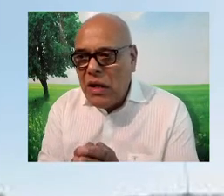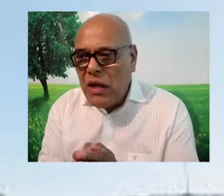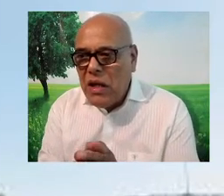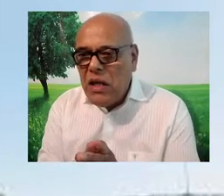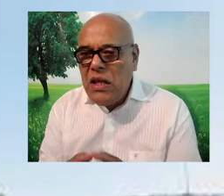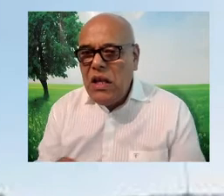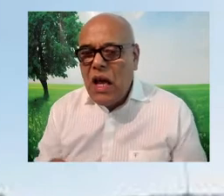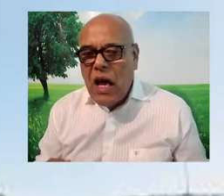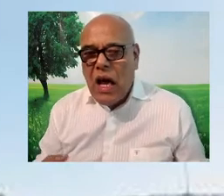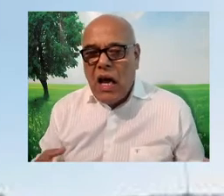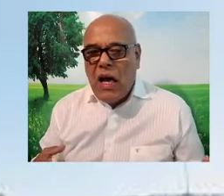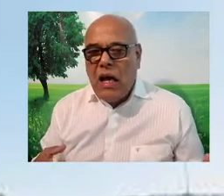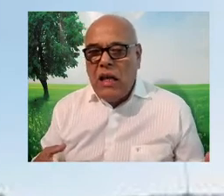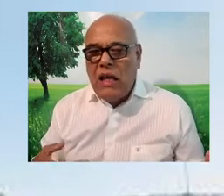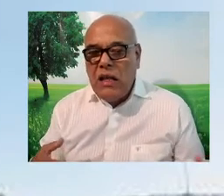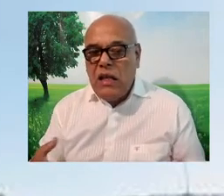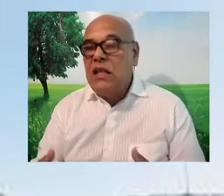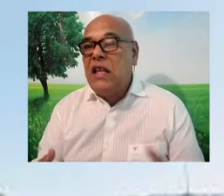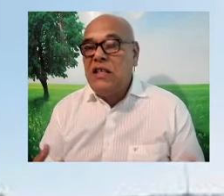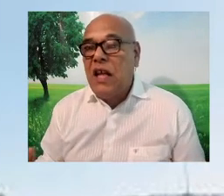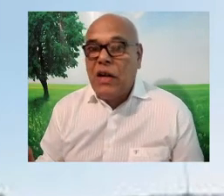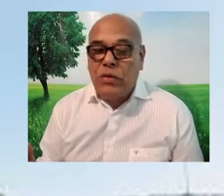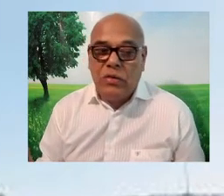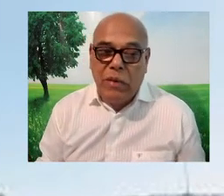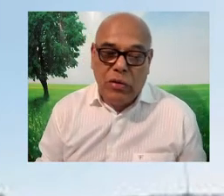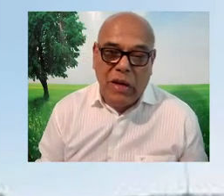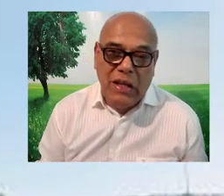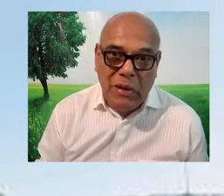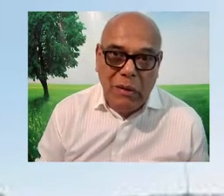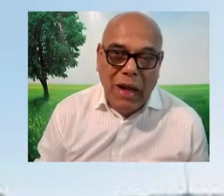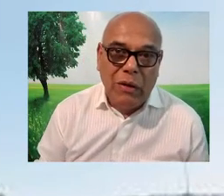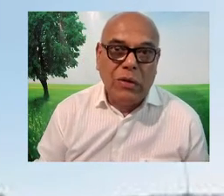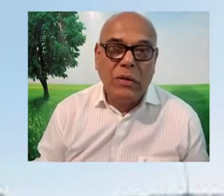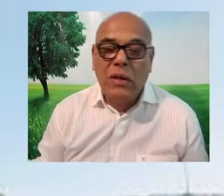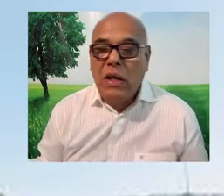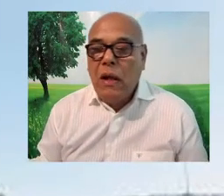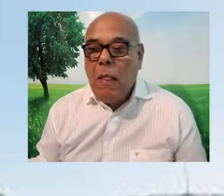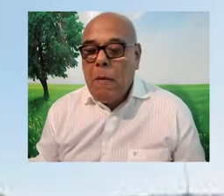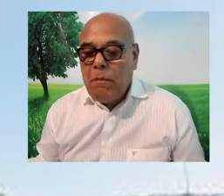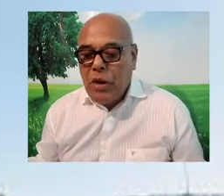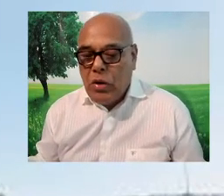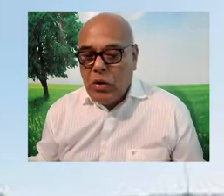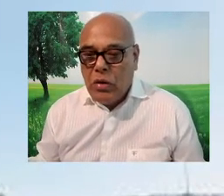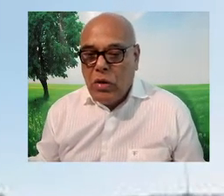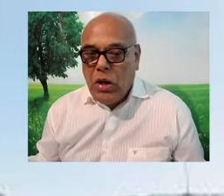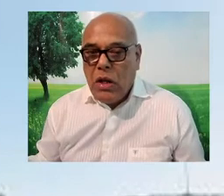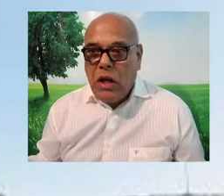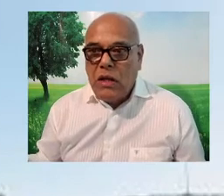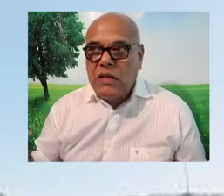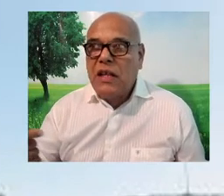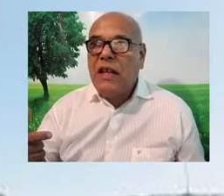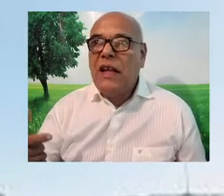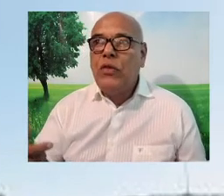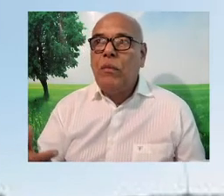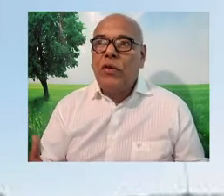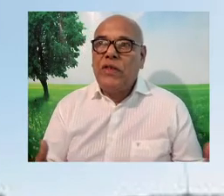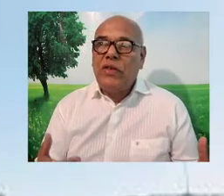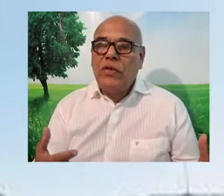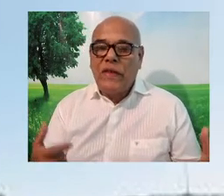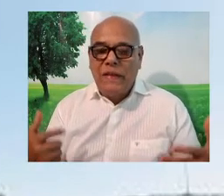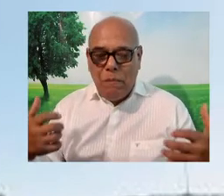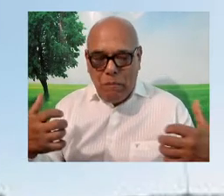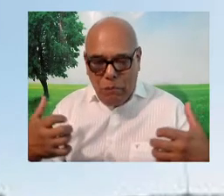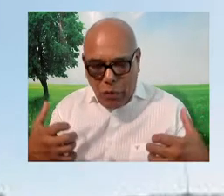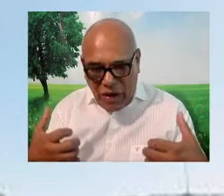y de sindicatos predominantemente blancos. Pero se está dando un